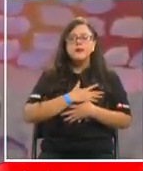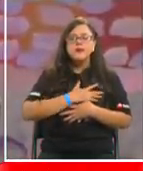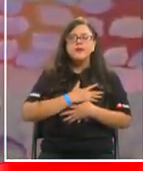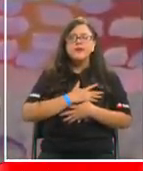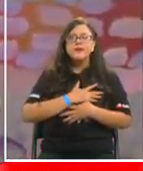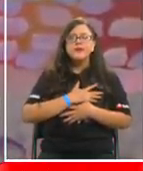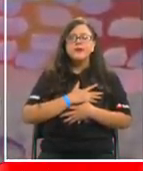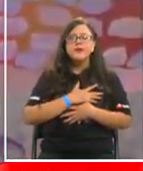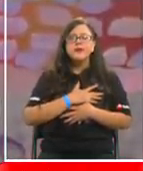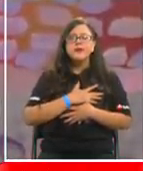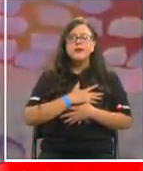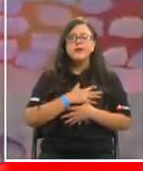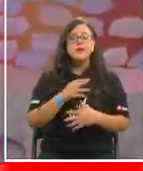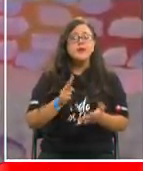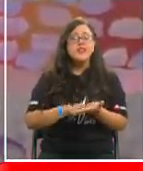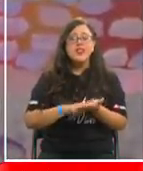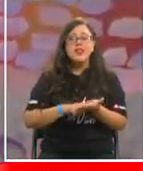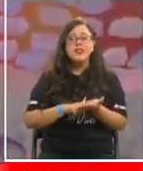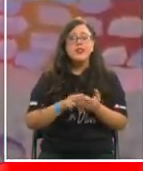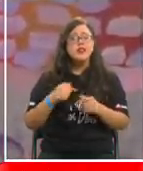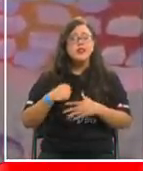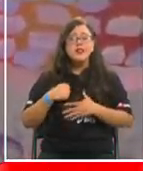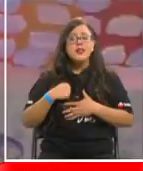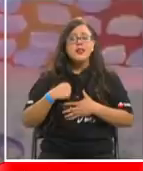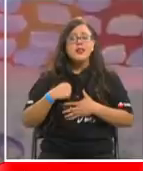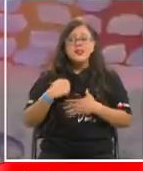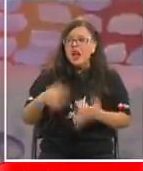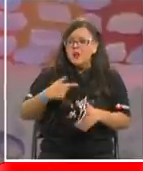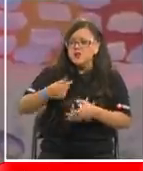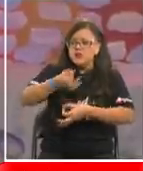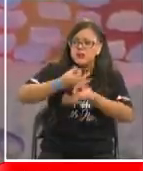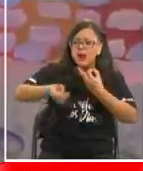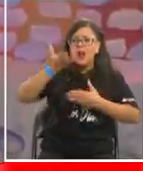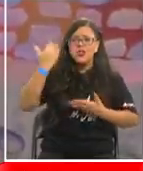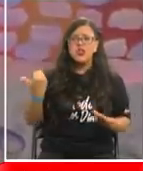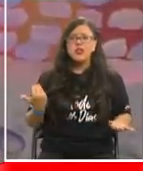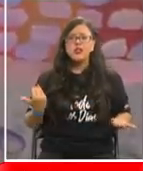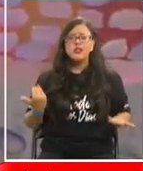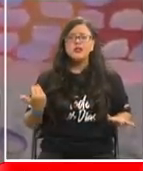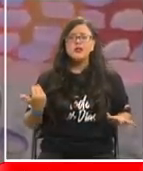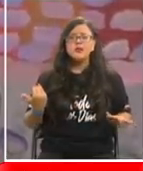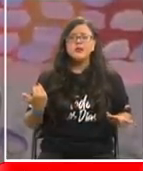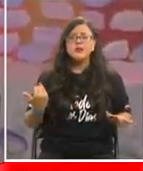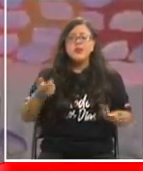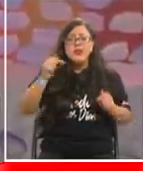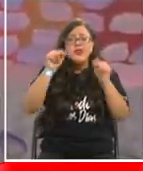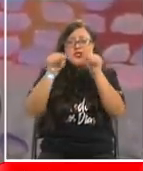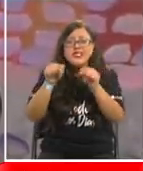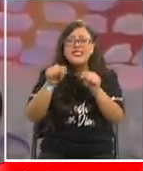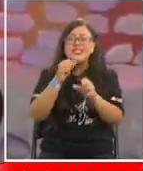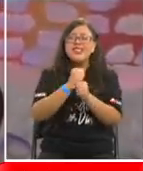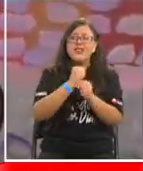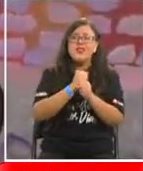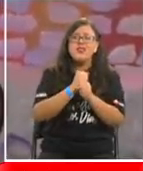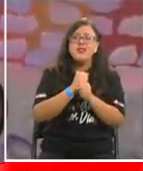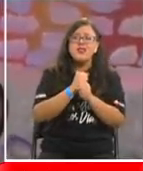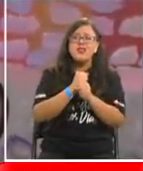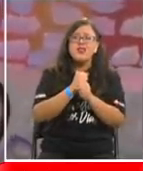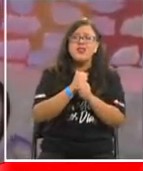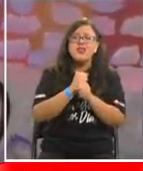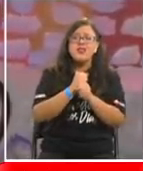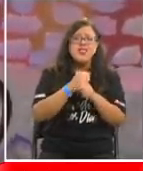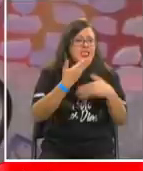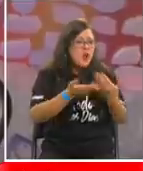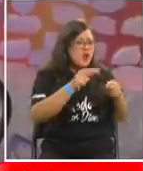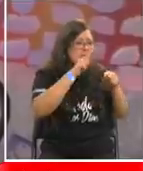No sabía el trabajo que estaba Me habían contado Pero ese trabajo ahora hecho en